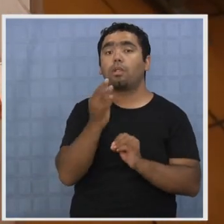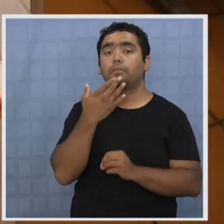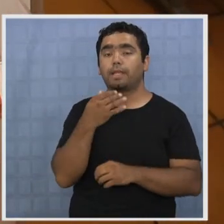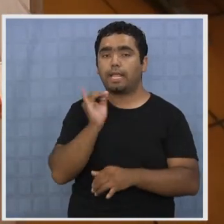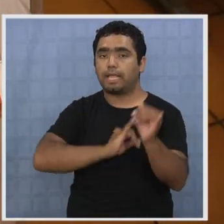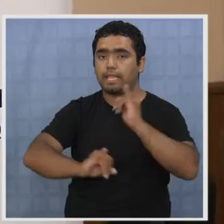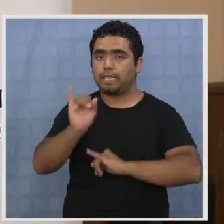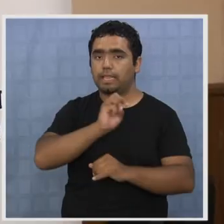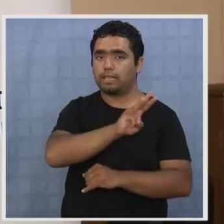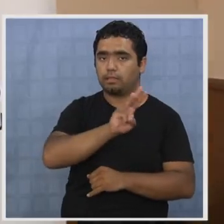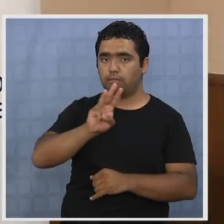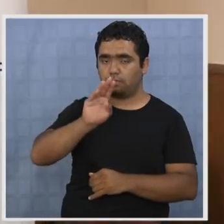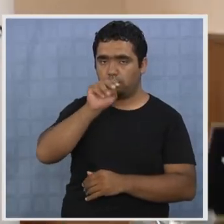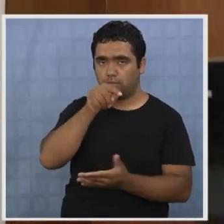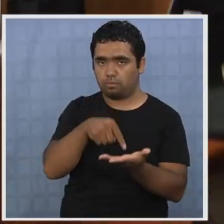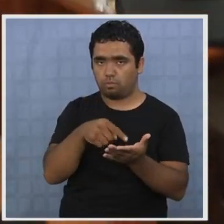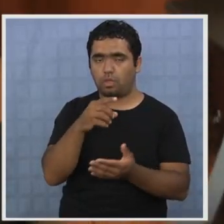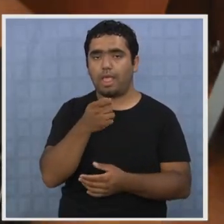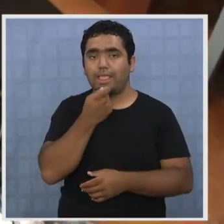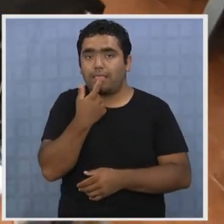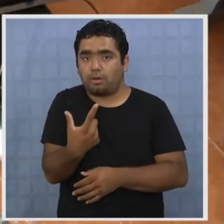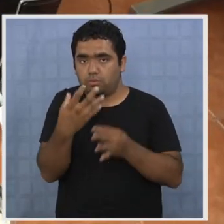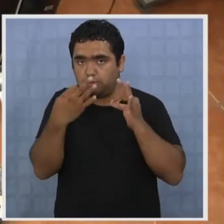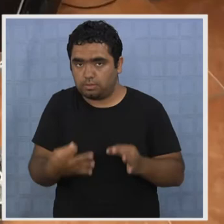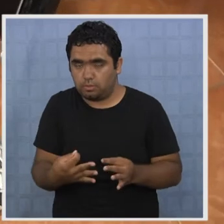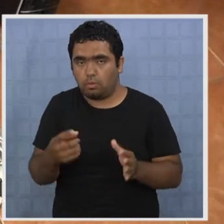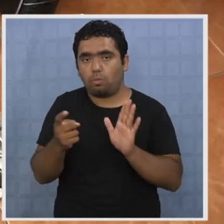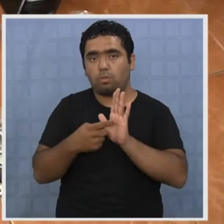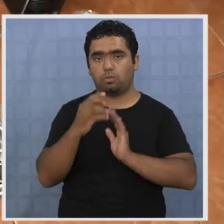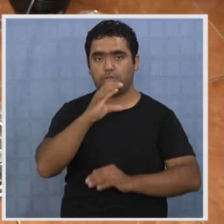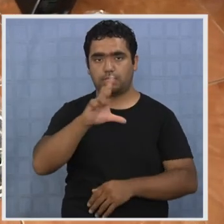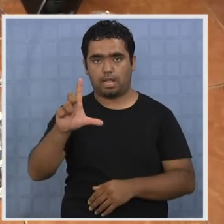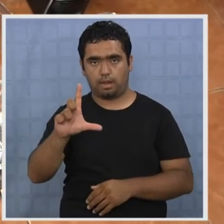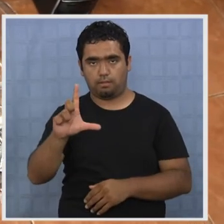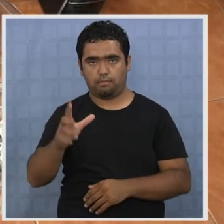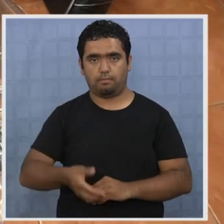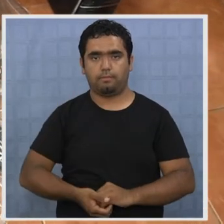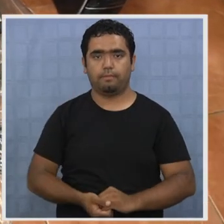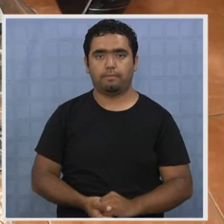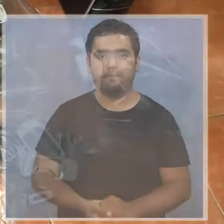www.denunciaseguro.cl www